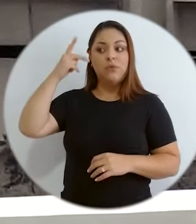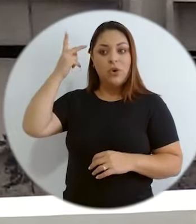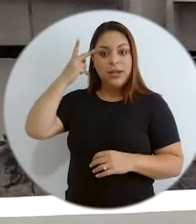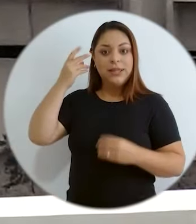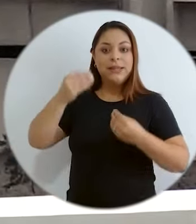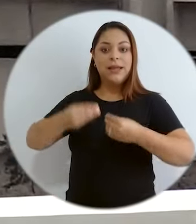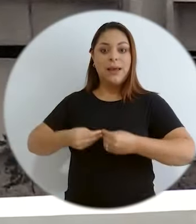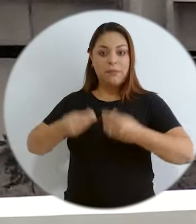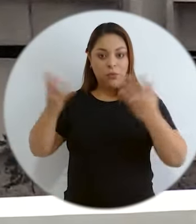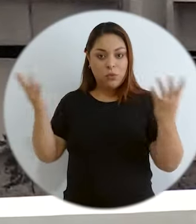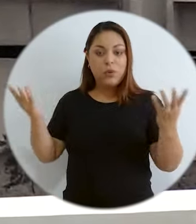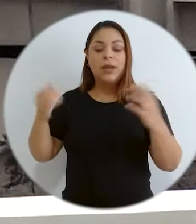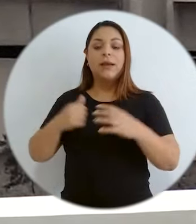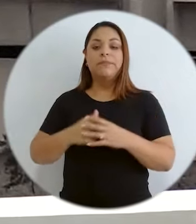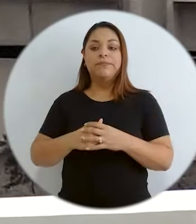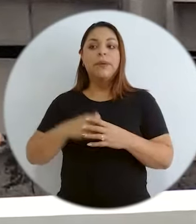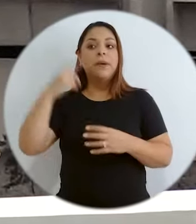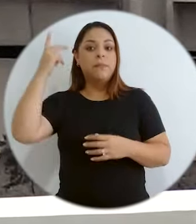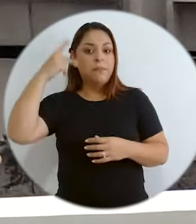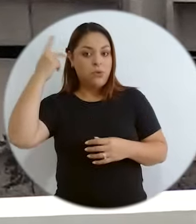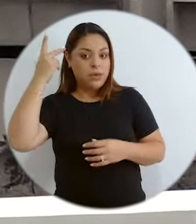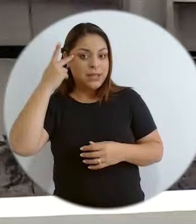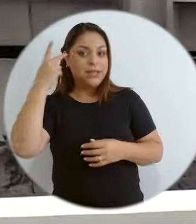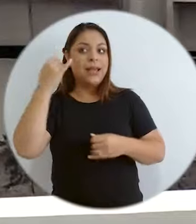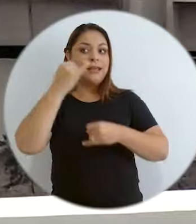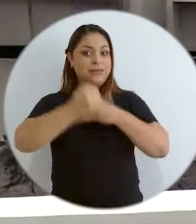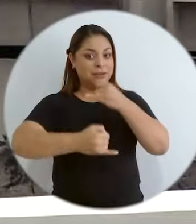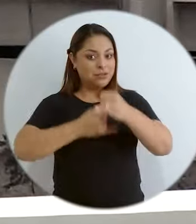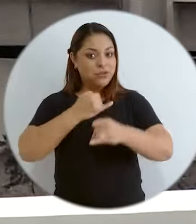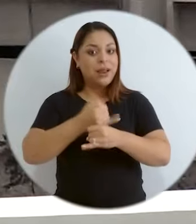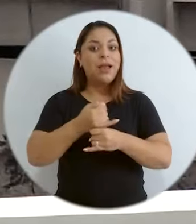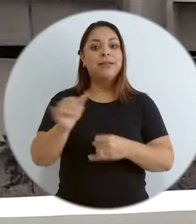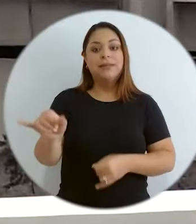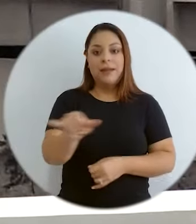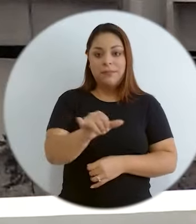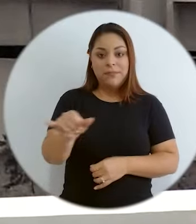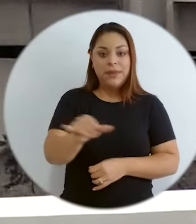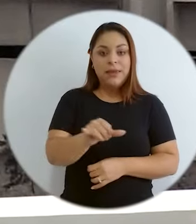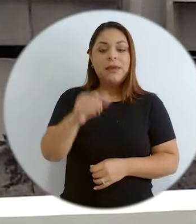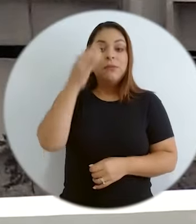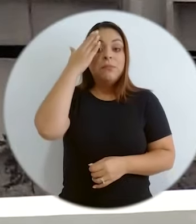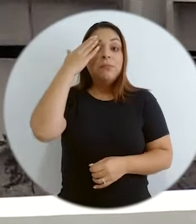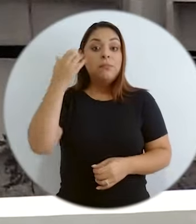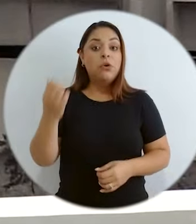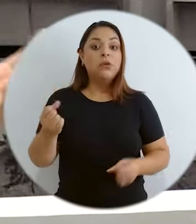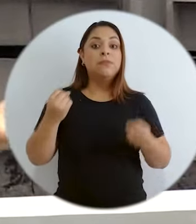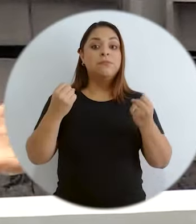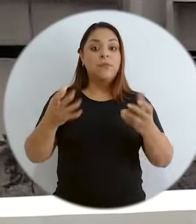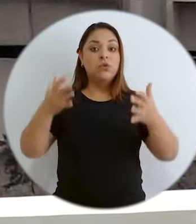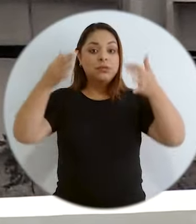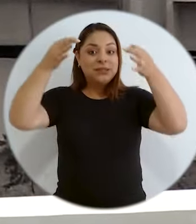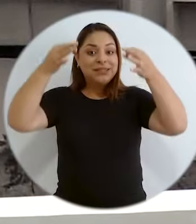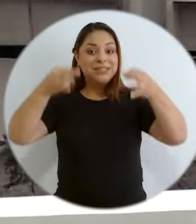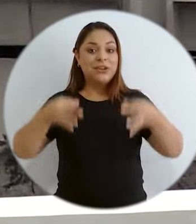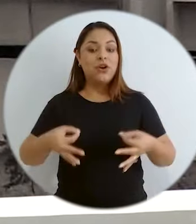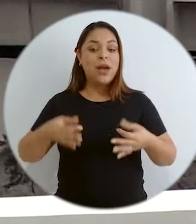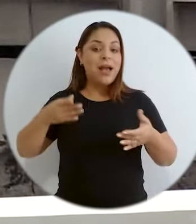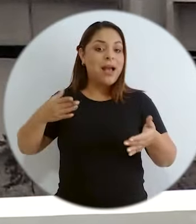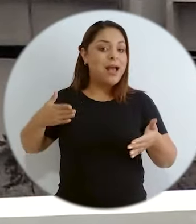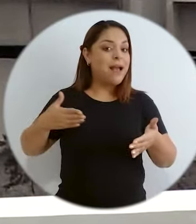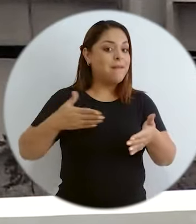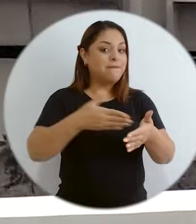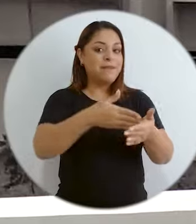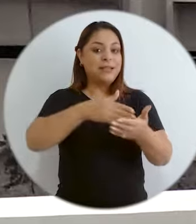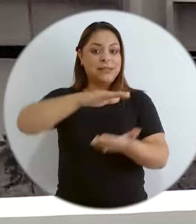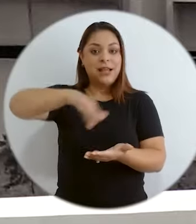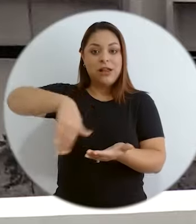fundamental, desde la política pública interna, pero también desde la política internacional, porque al final muchas de las